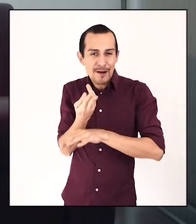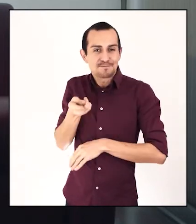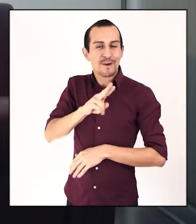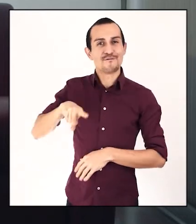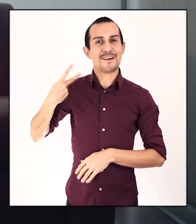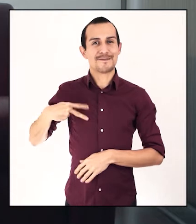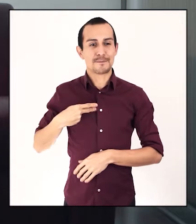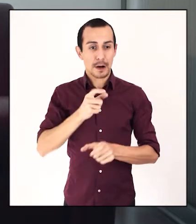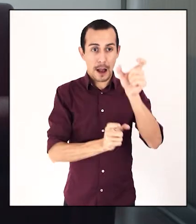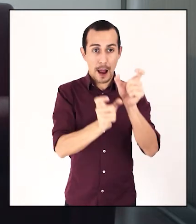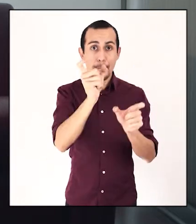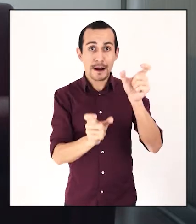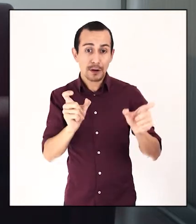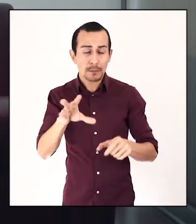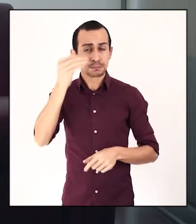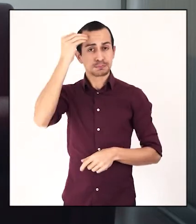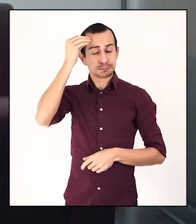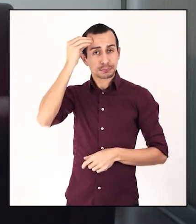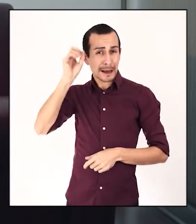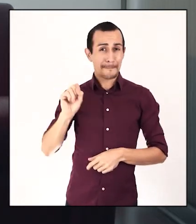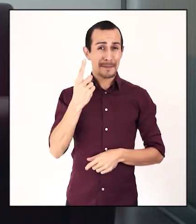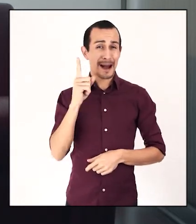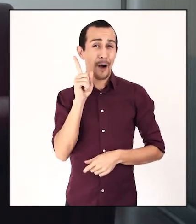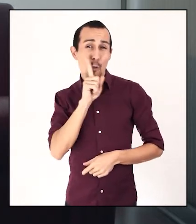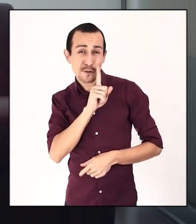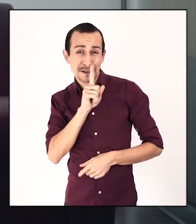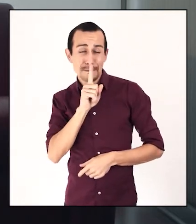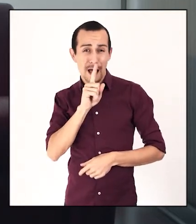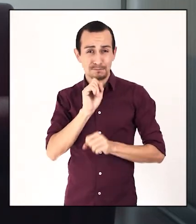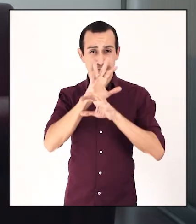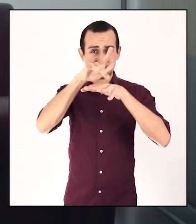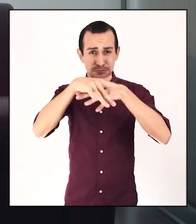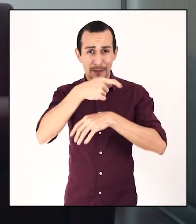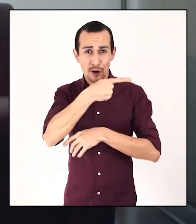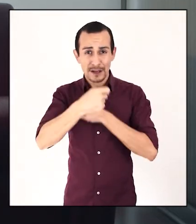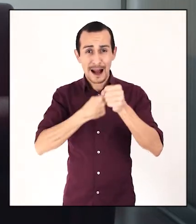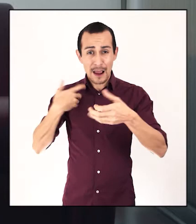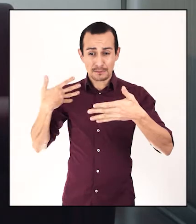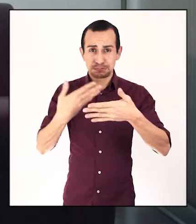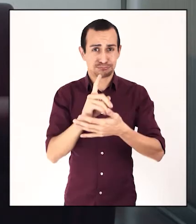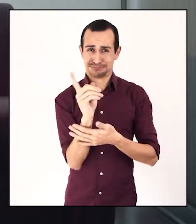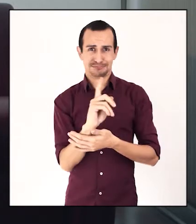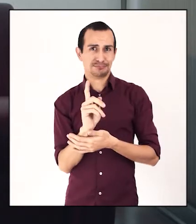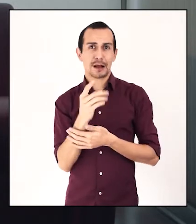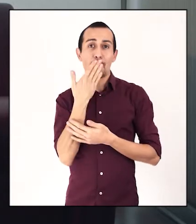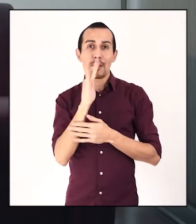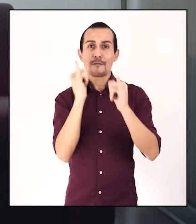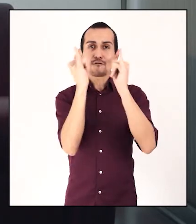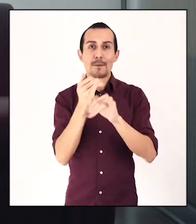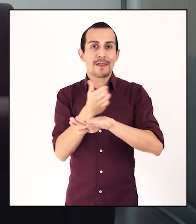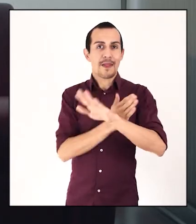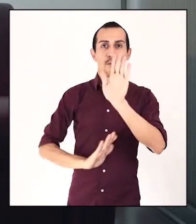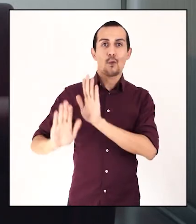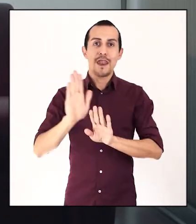reivindicación porque la gente se va a dar cuenta que esta no va a ser ni la primera ni la última pandemia de este siglo. Y la mejor manera